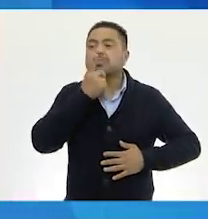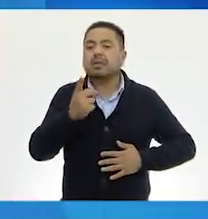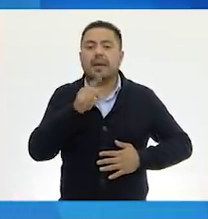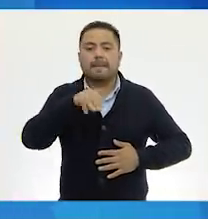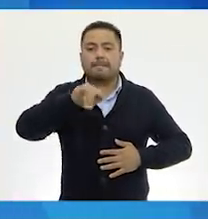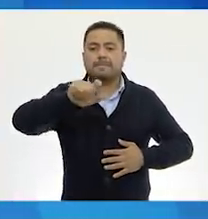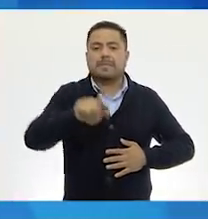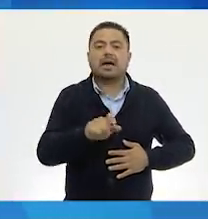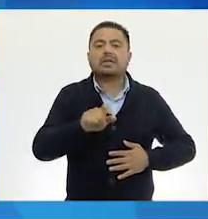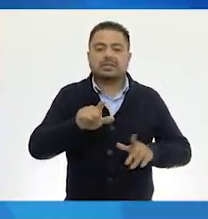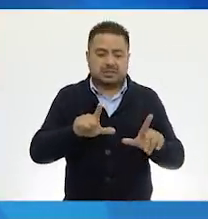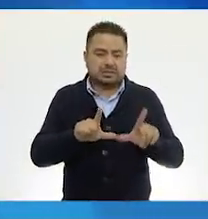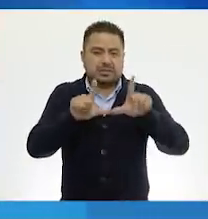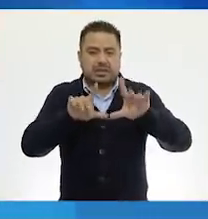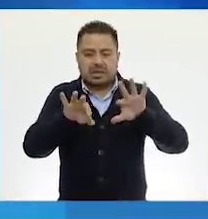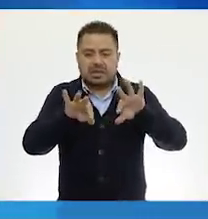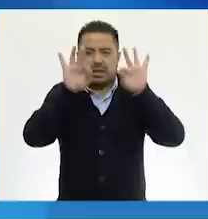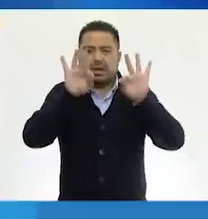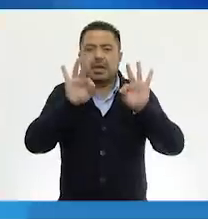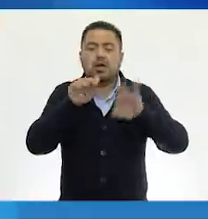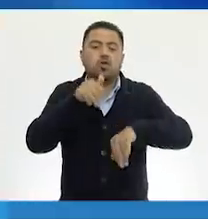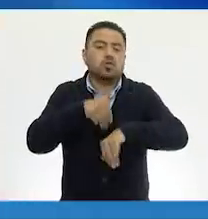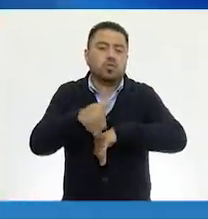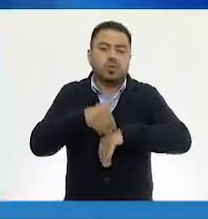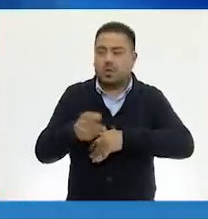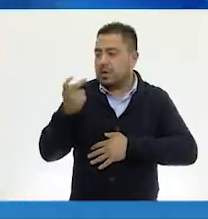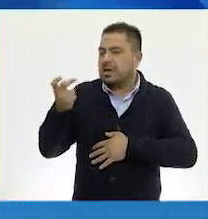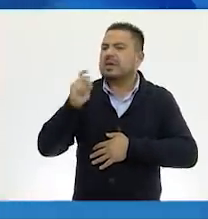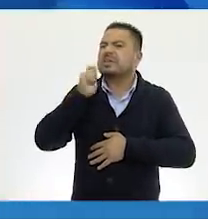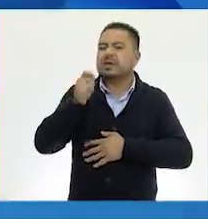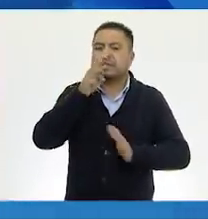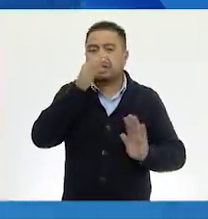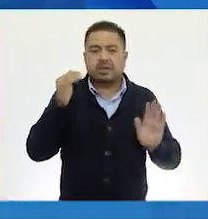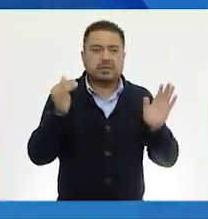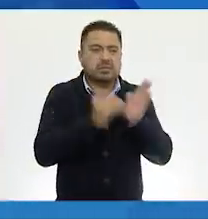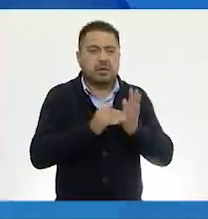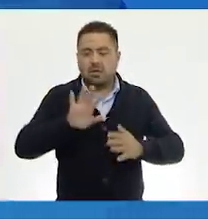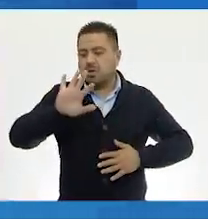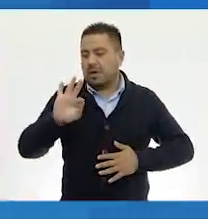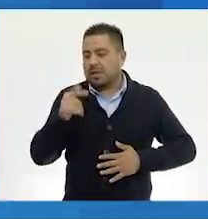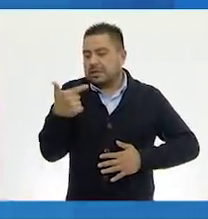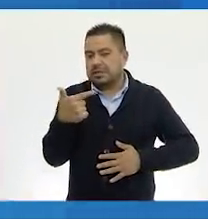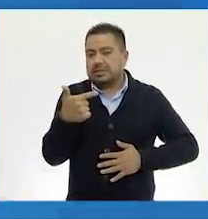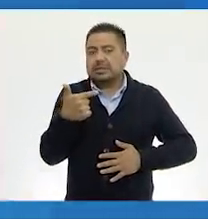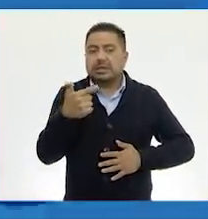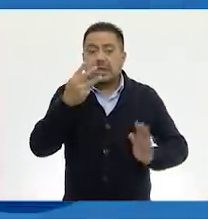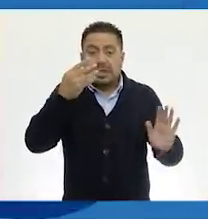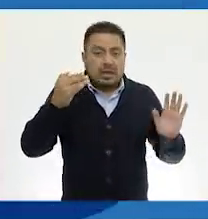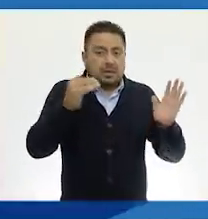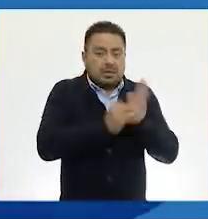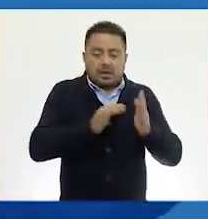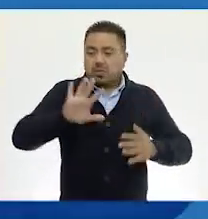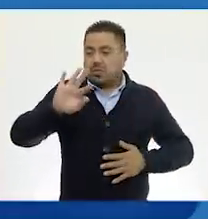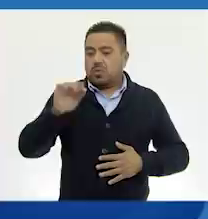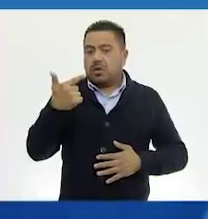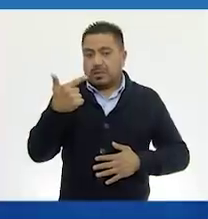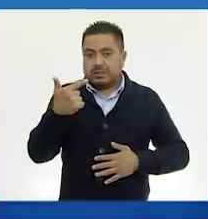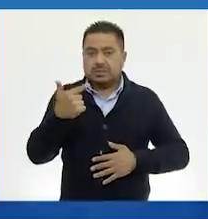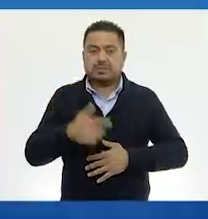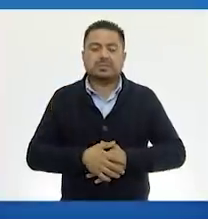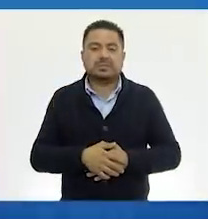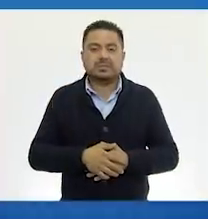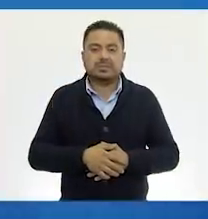Max tiene en su tarjeta blanca el siguiente número. Que es tres mil cuarenta y siete. Tres mil cuarenta y siete.